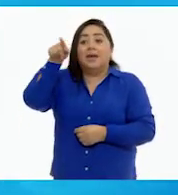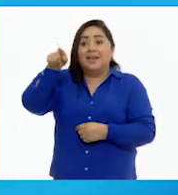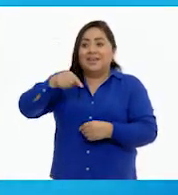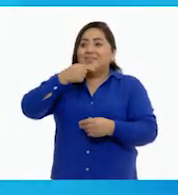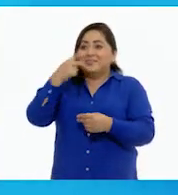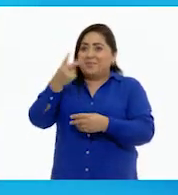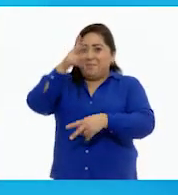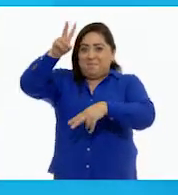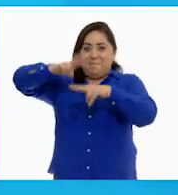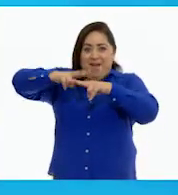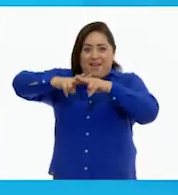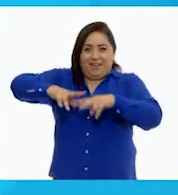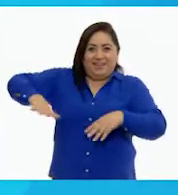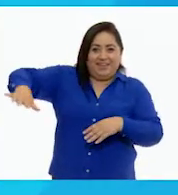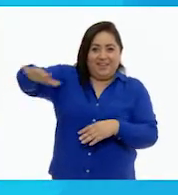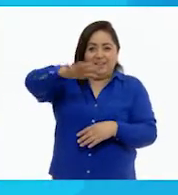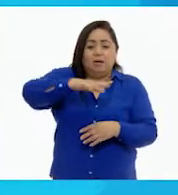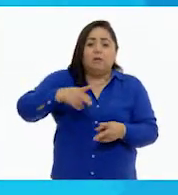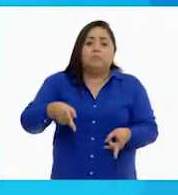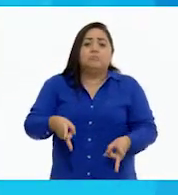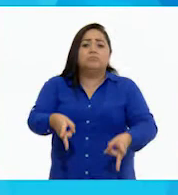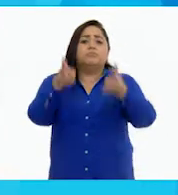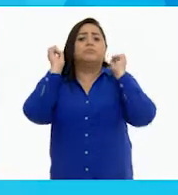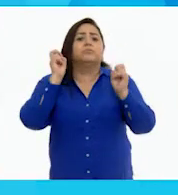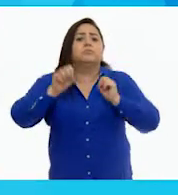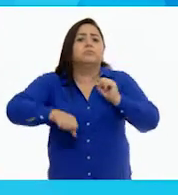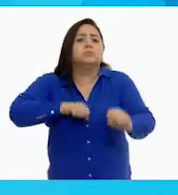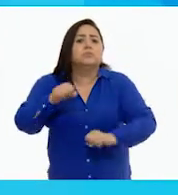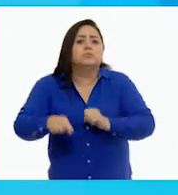parque, se la robaron.